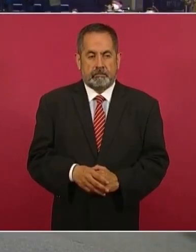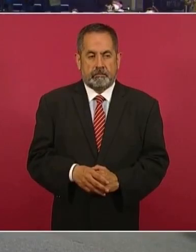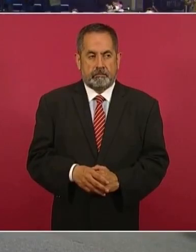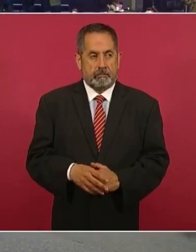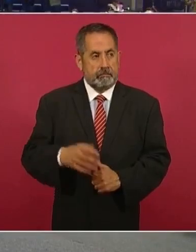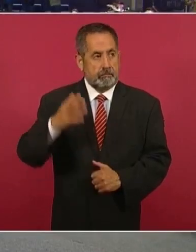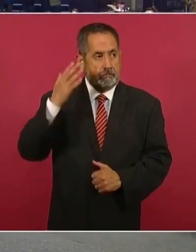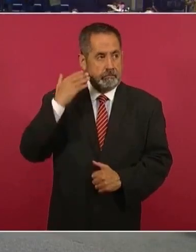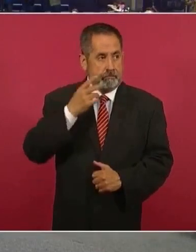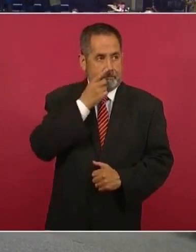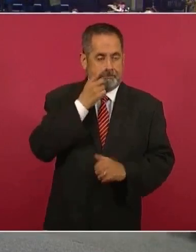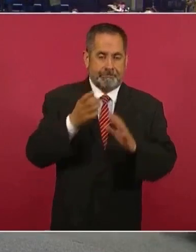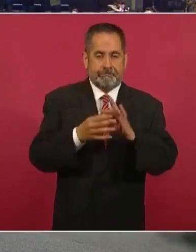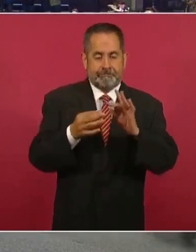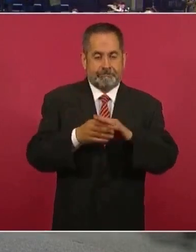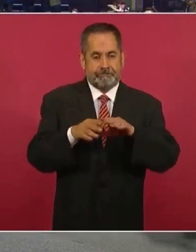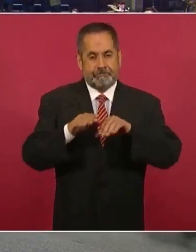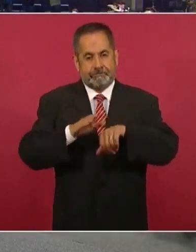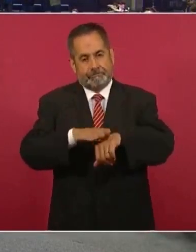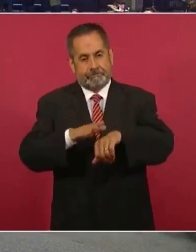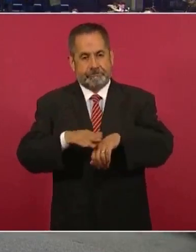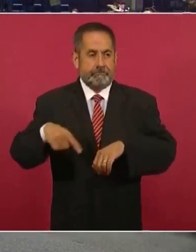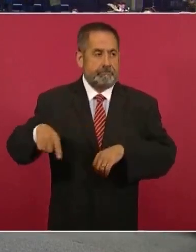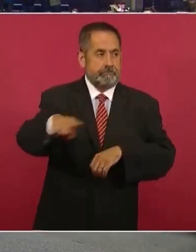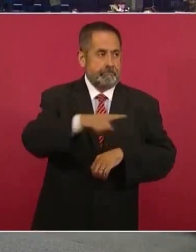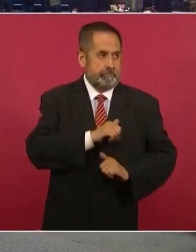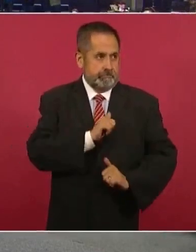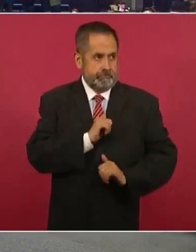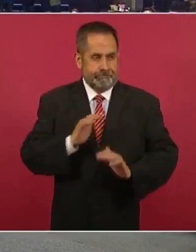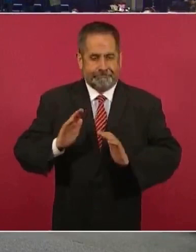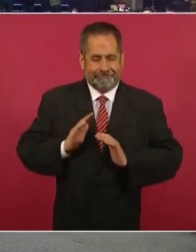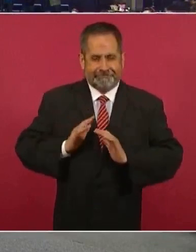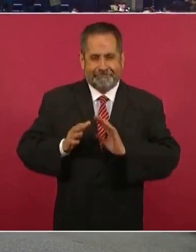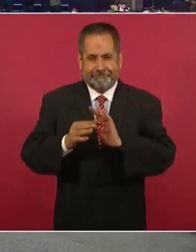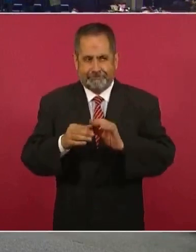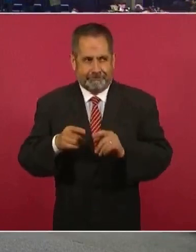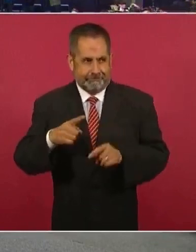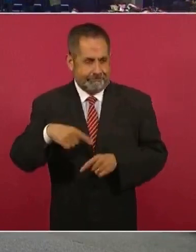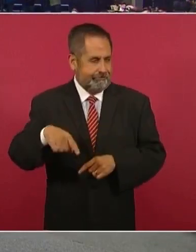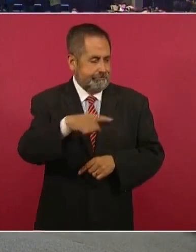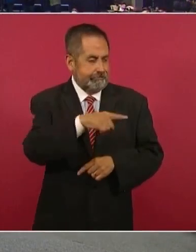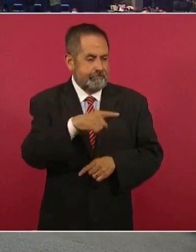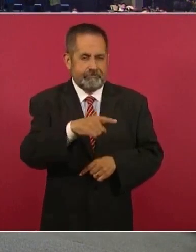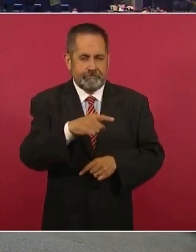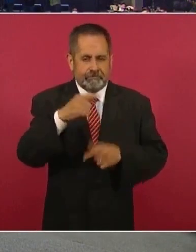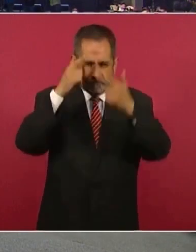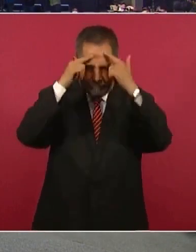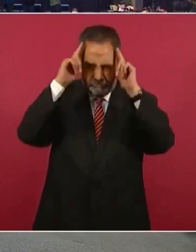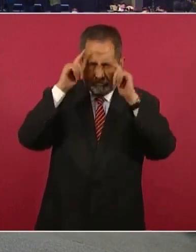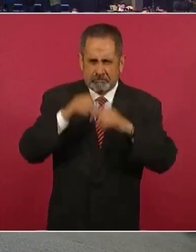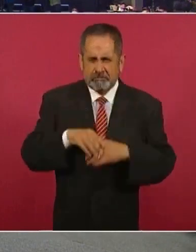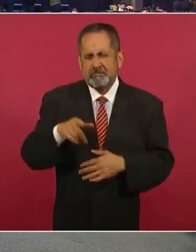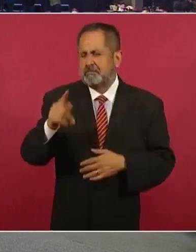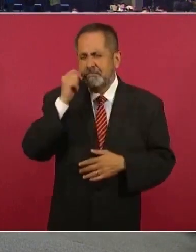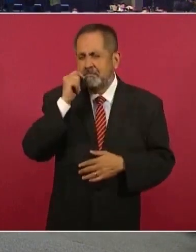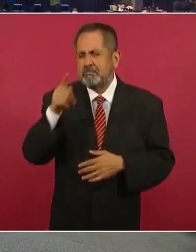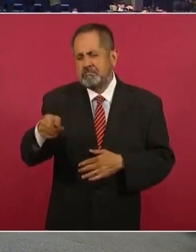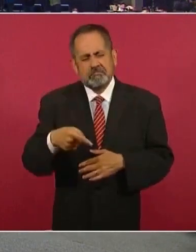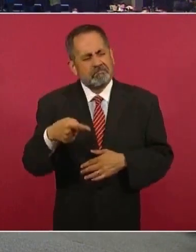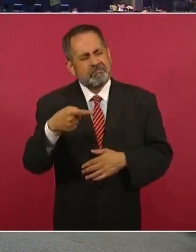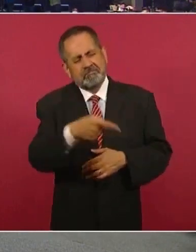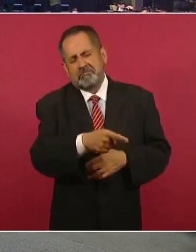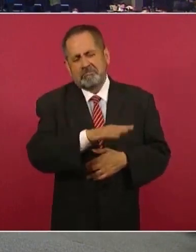a los oficiales del Ejército, de la Marina, ustedes hagan su trabajo